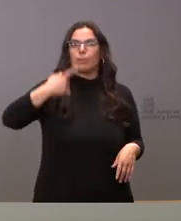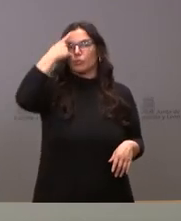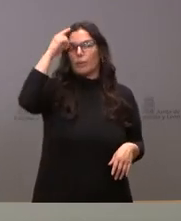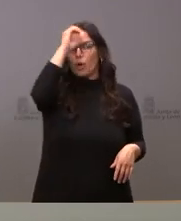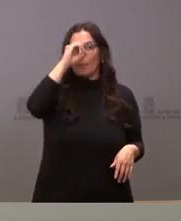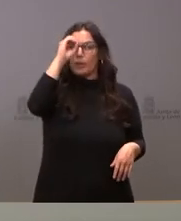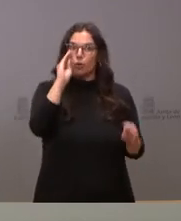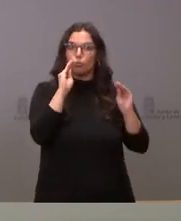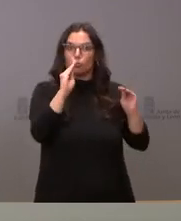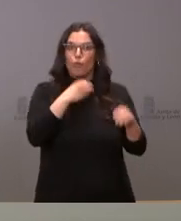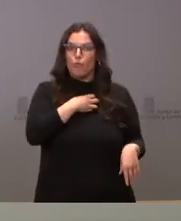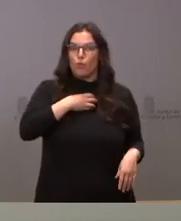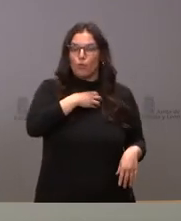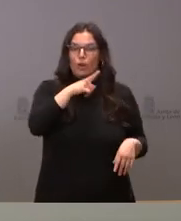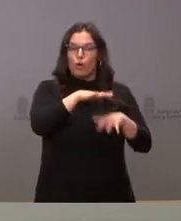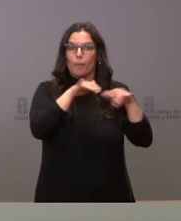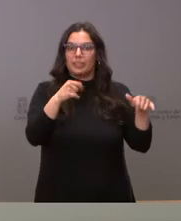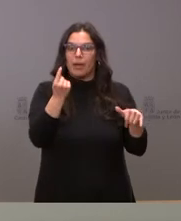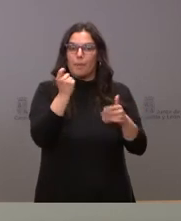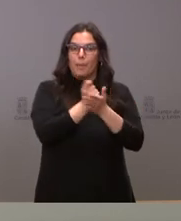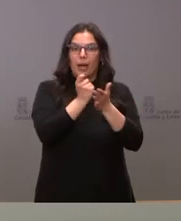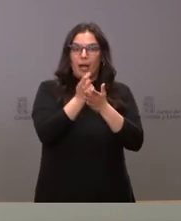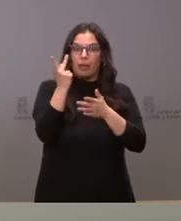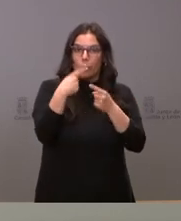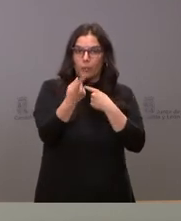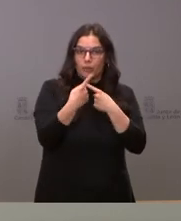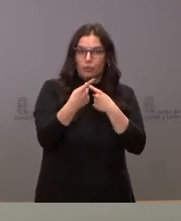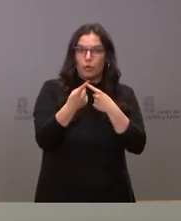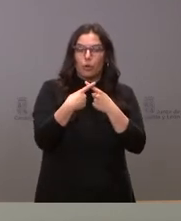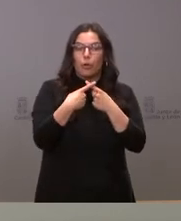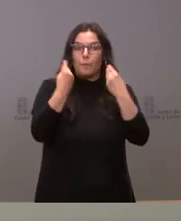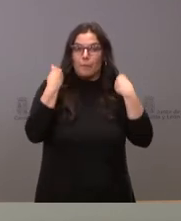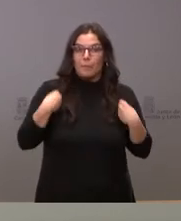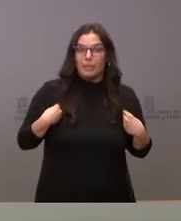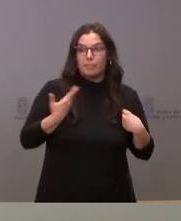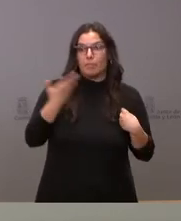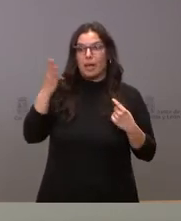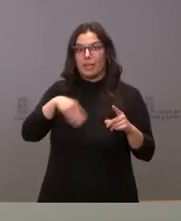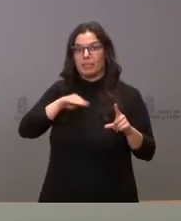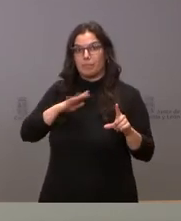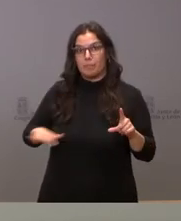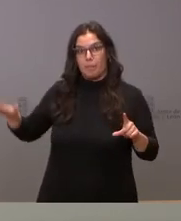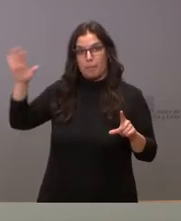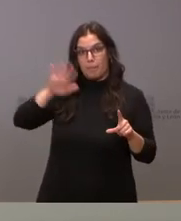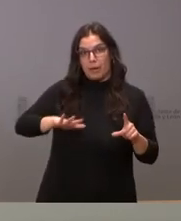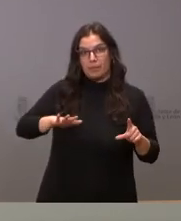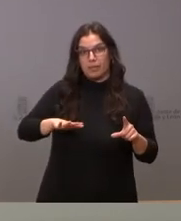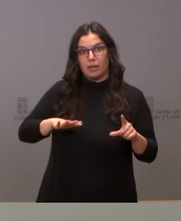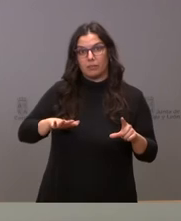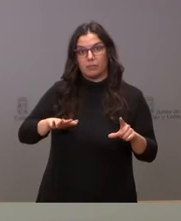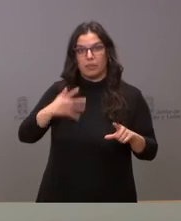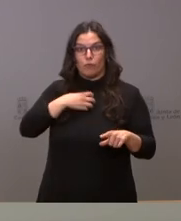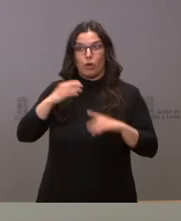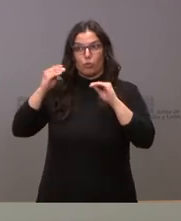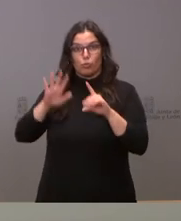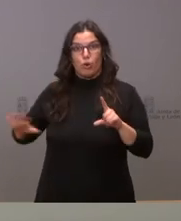retribución o esa compensación o esa indemnización sea la misma que en el ámbito nacional para los empleados de la administración del Estado o no